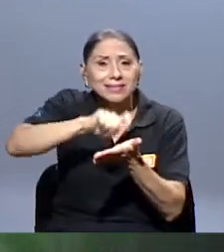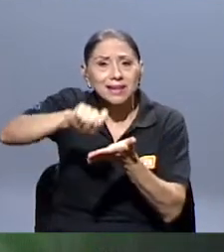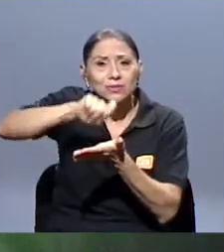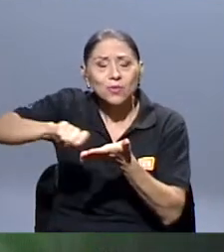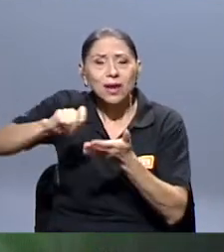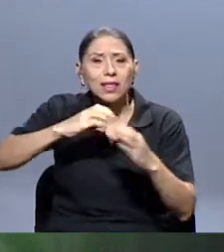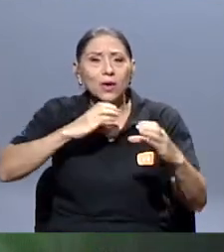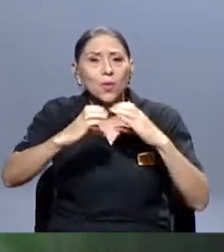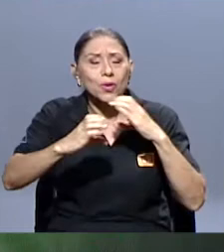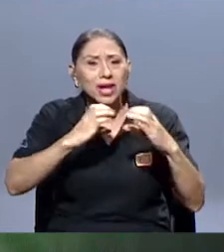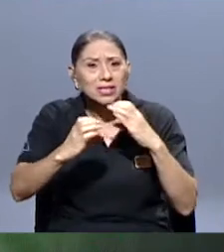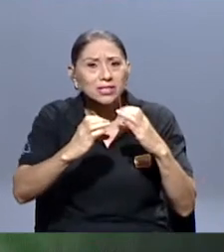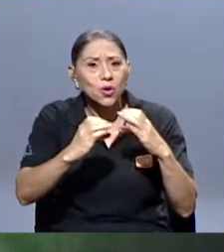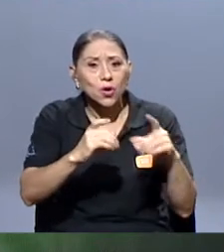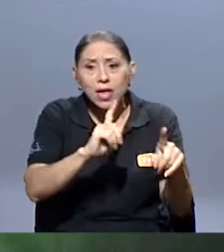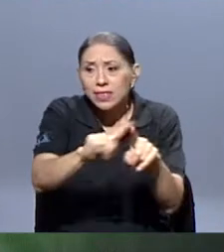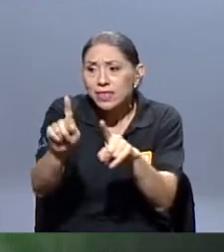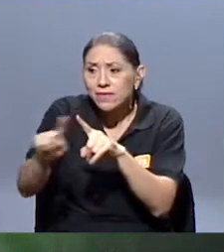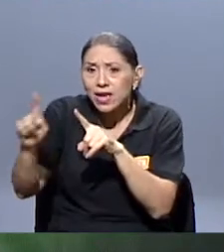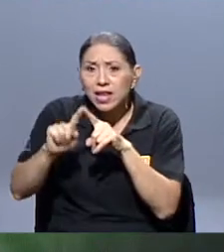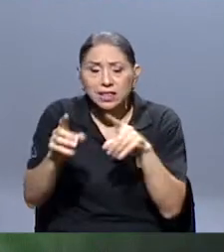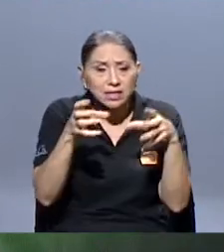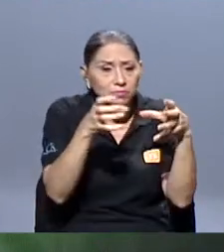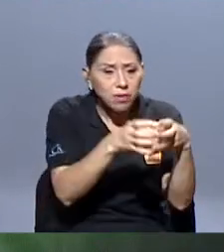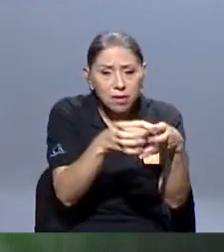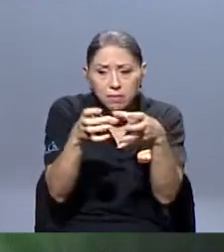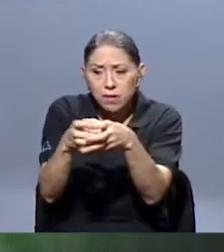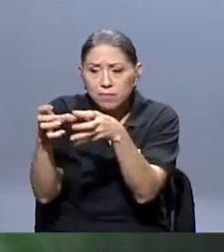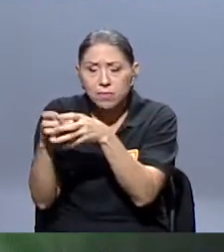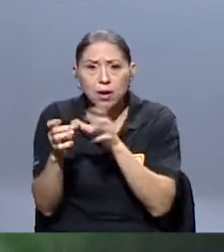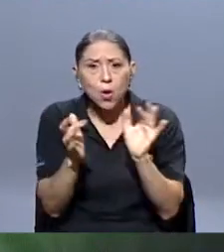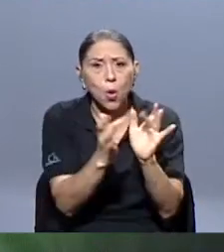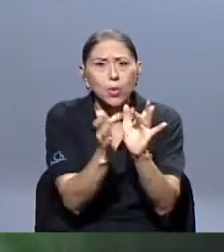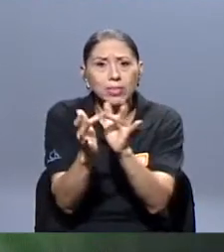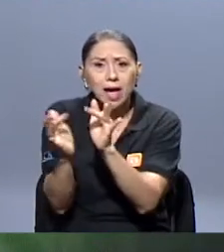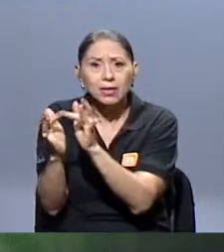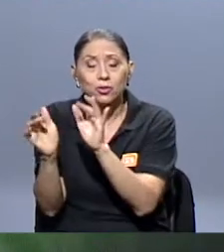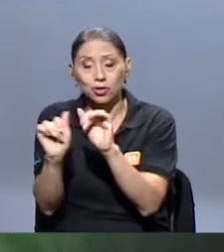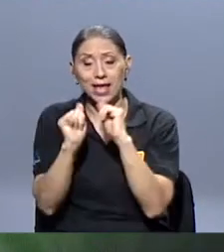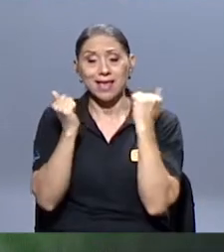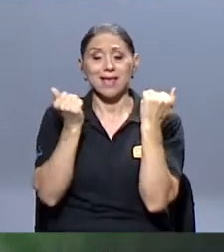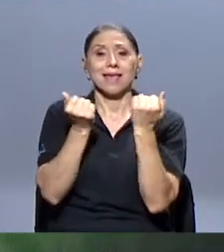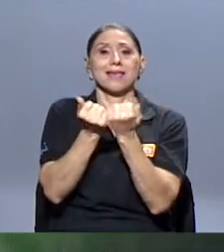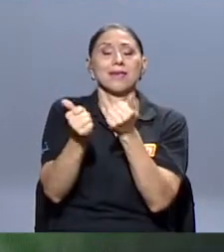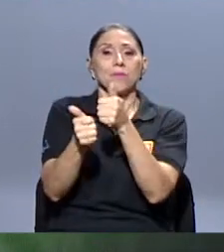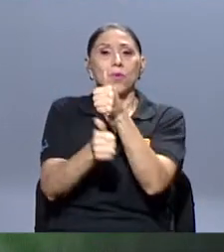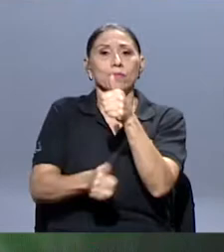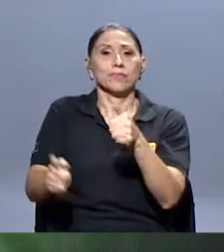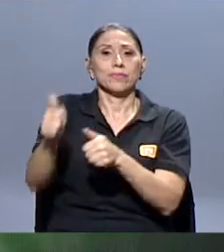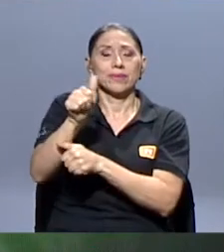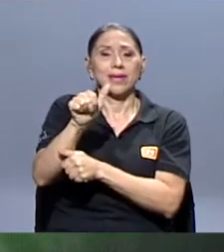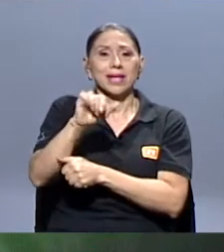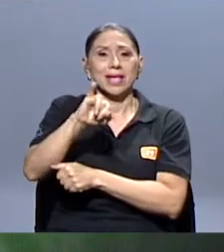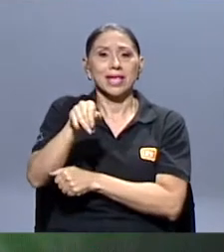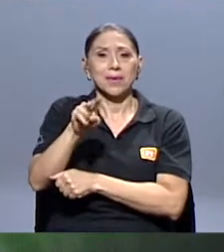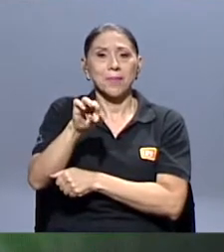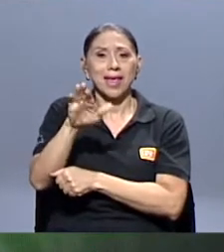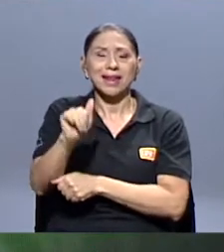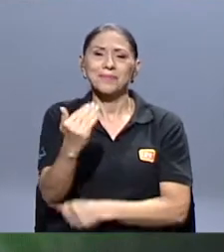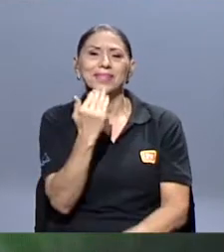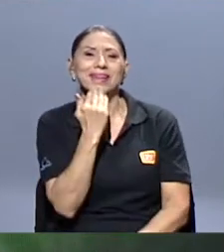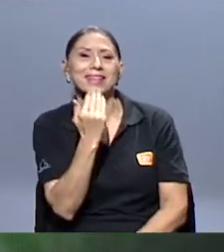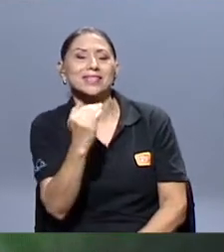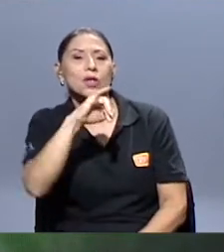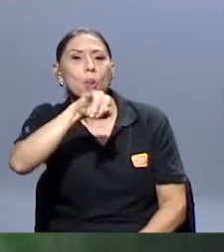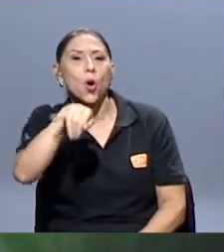Comunicación, a una serie de contactos que Jimena con todo su equipo ha venido liderando y mi agradecimiento, por supuesto, a José Luis